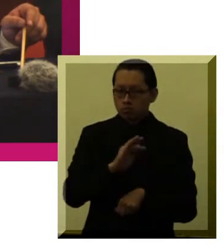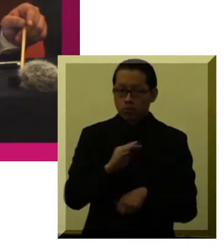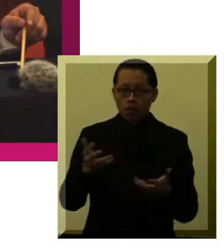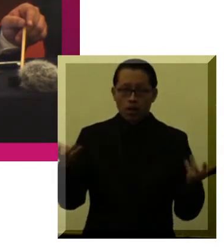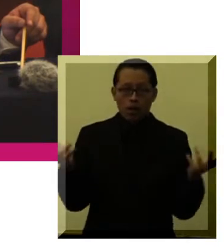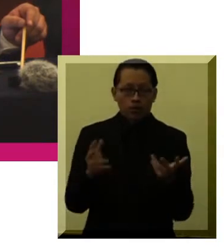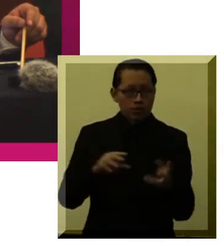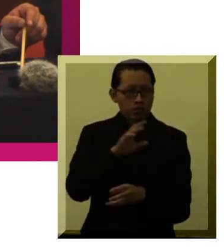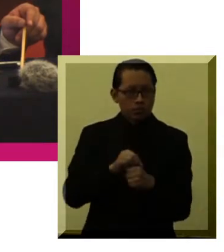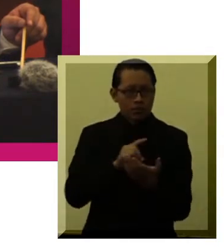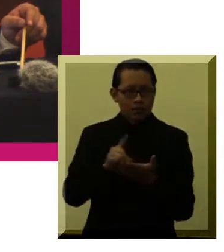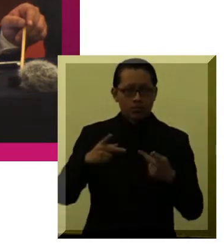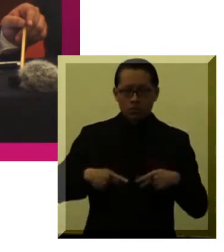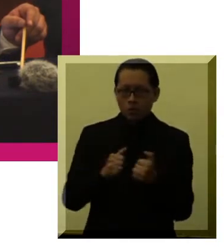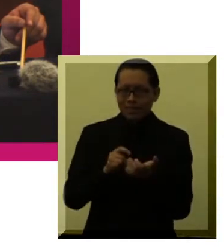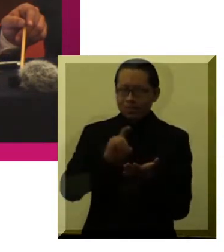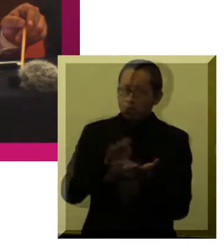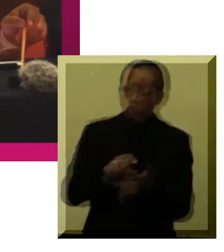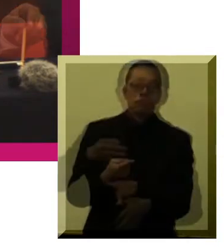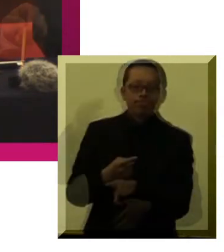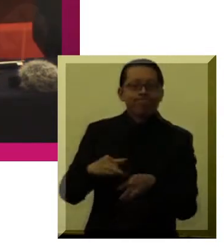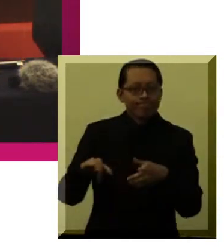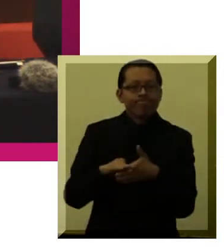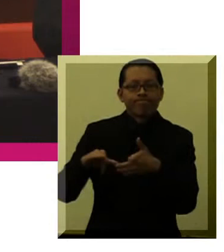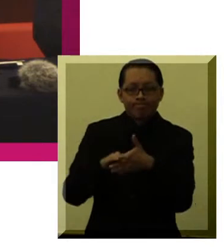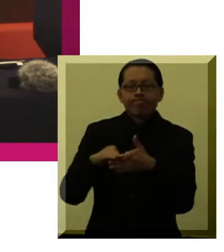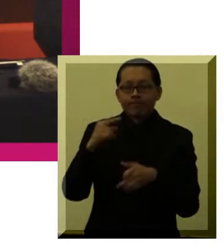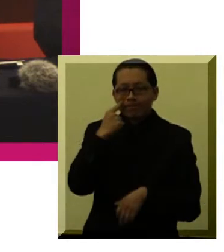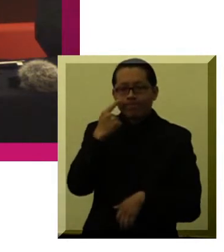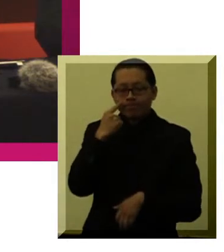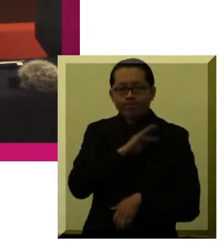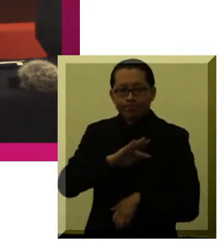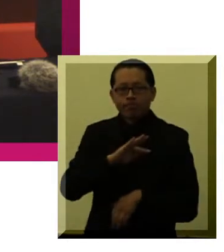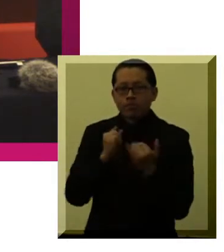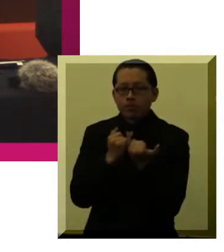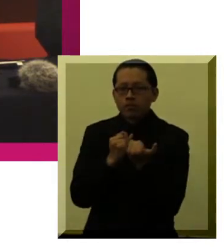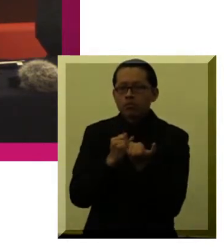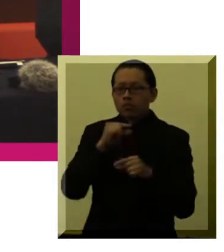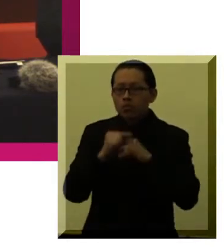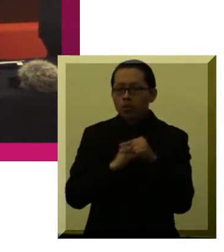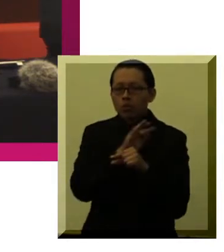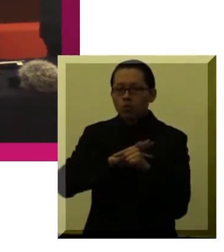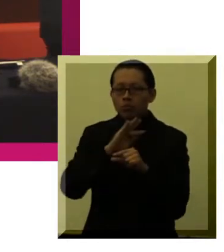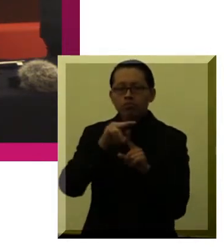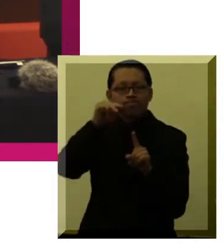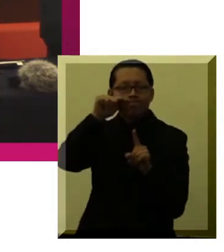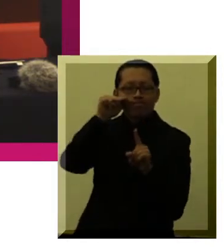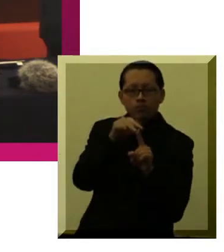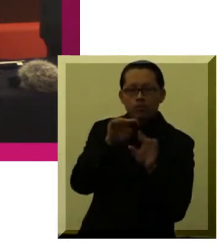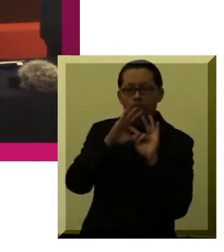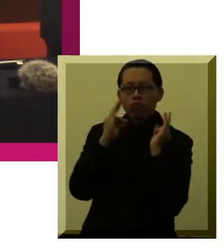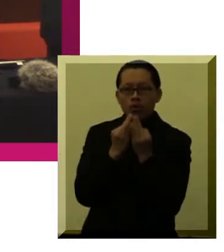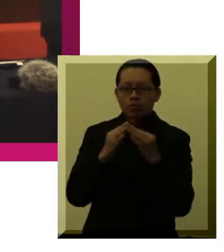justiciables los derechos de las personas con discapacidad. Sin embargo, creo que poco a poco hemos ido logrando un cambio de paradigma en cómo